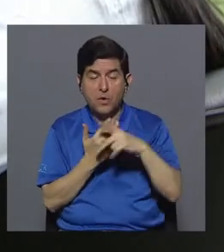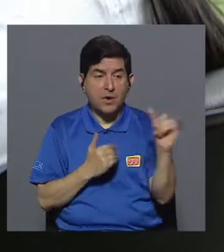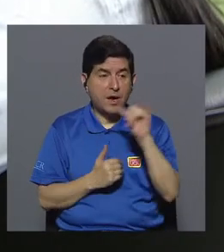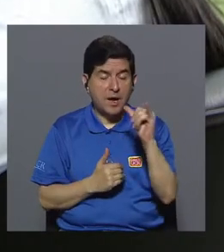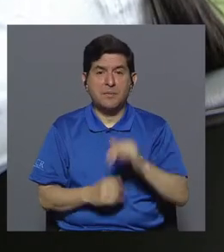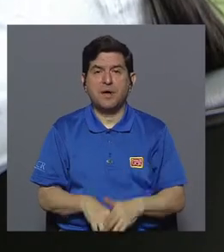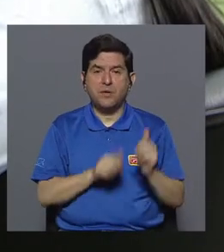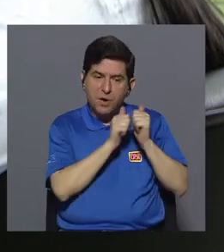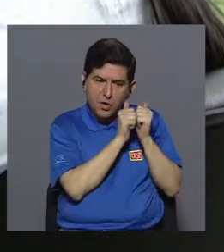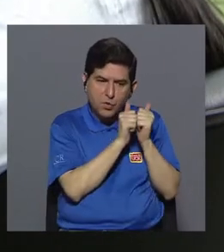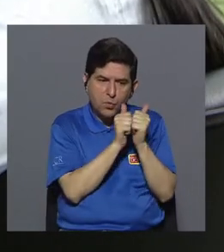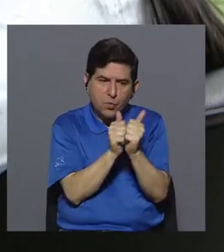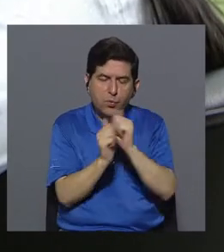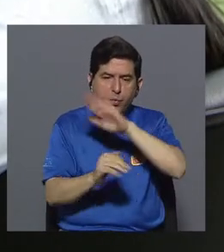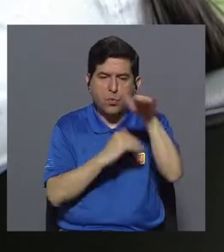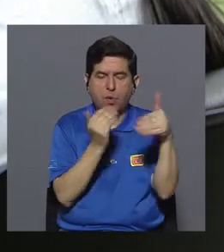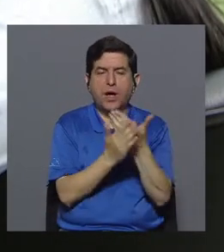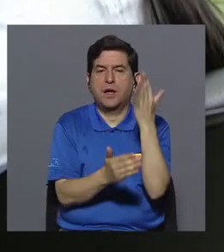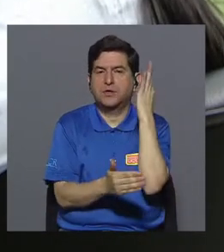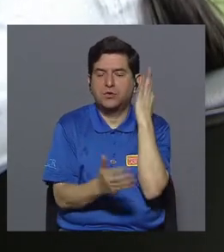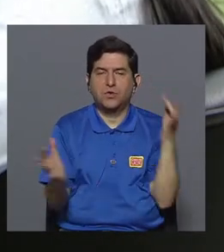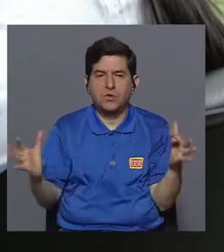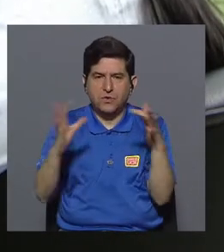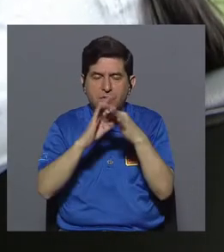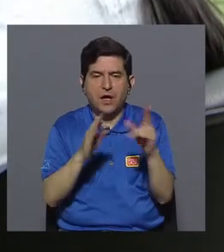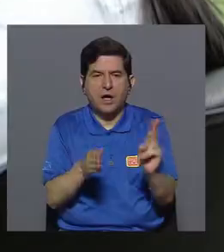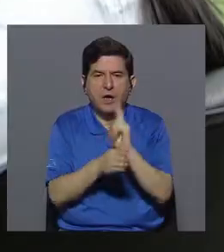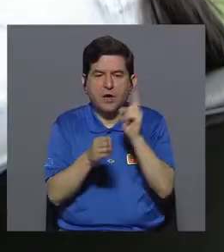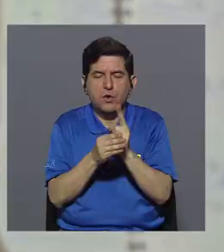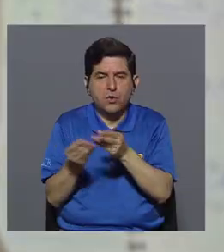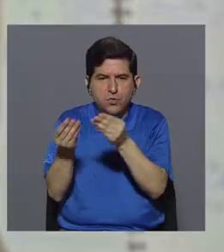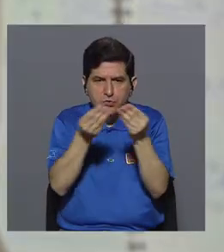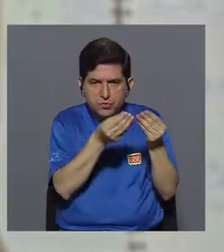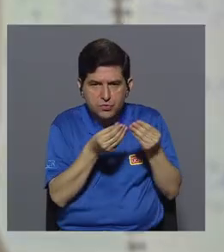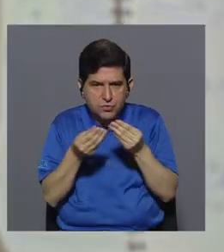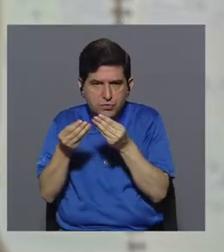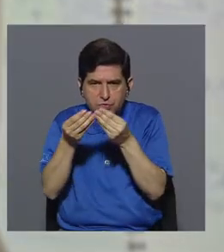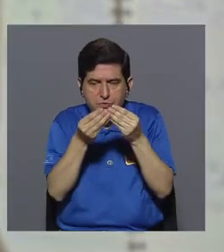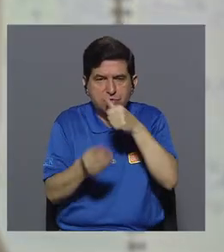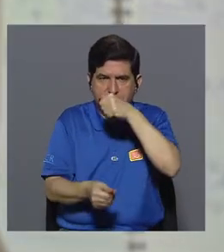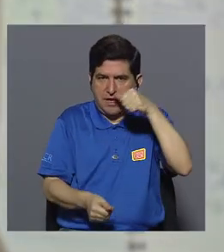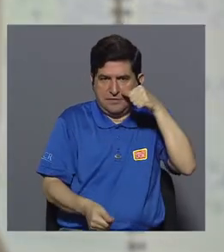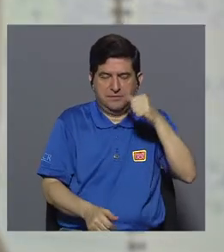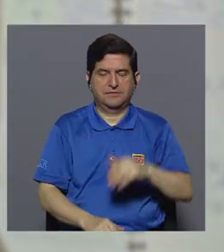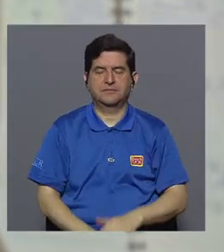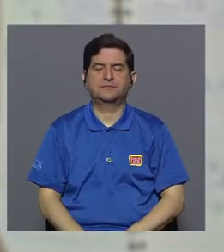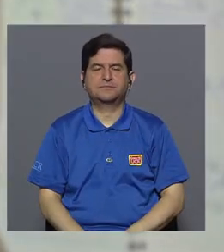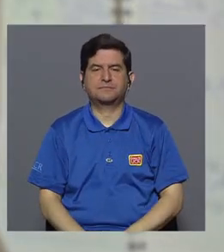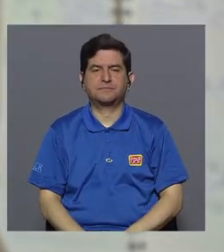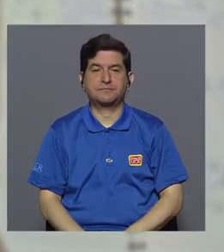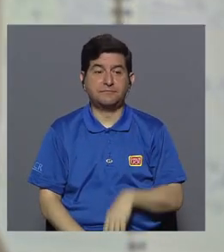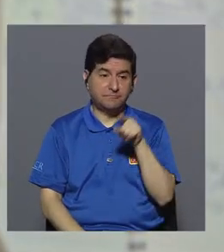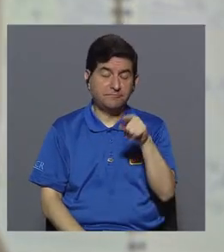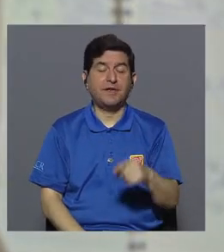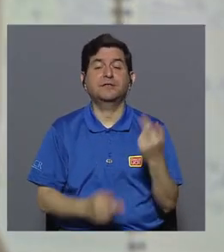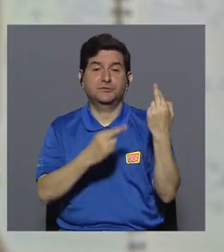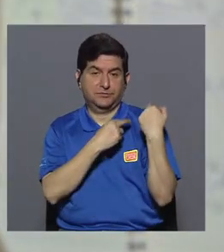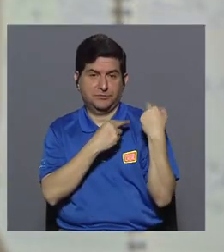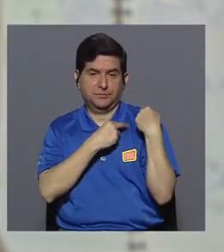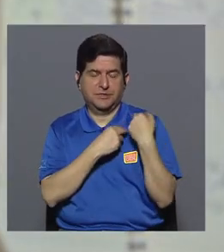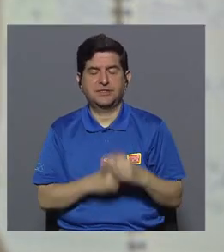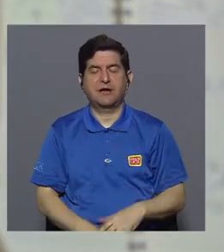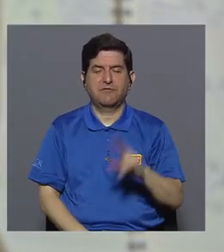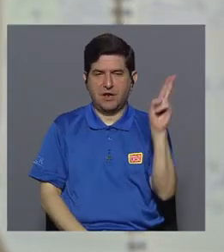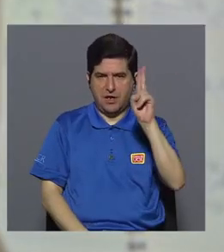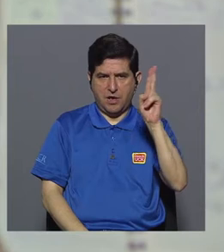programa en el que igual se le da acompañamiento a todas las mujeres sobre el consumo de sustancias psicoactivas y precisamente de eso se encarga